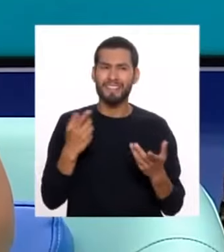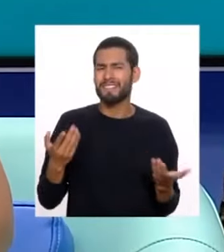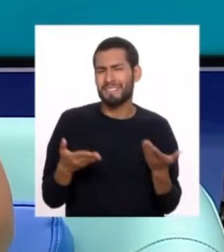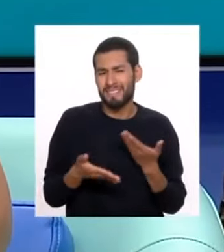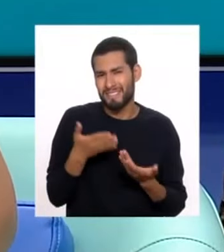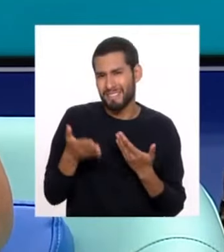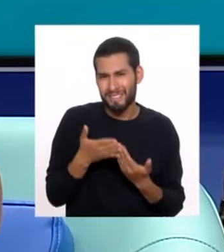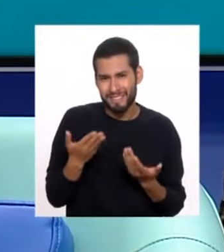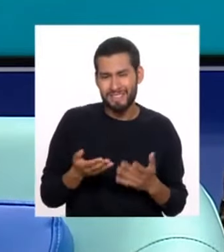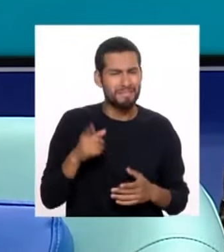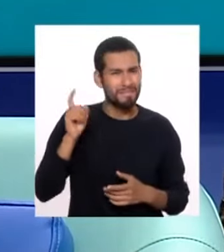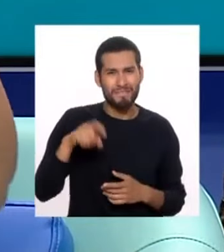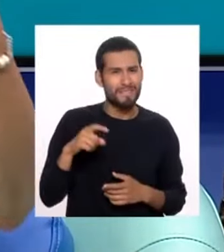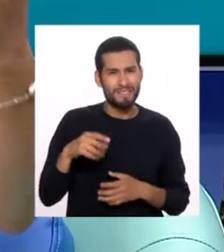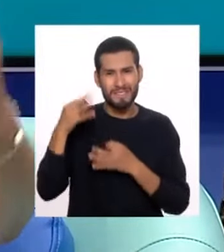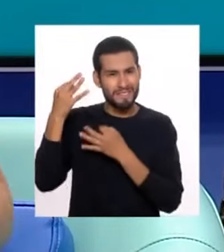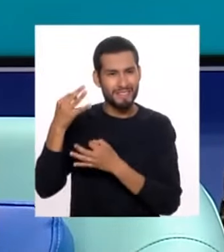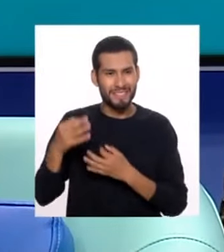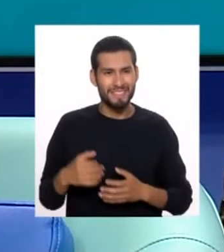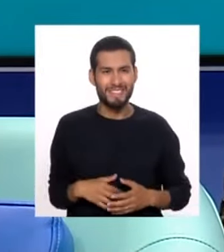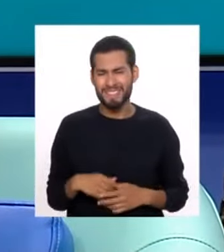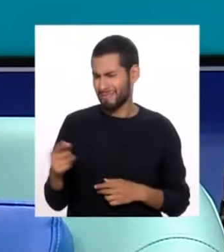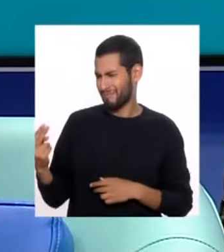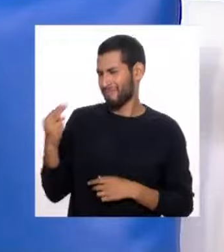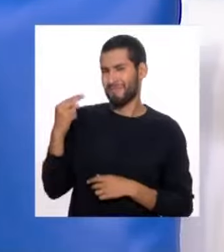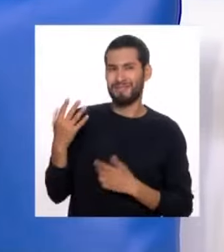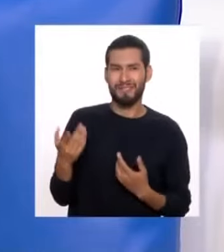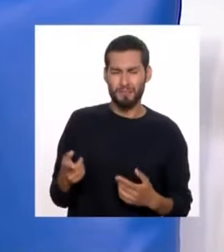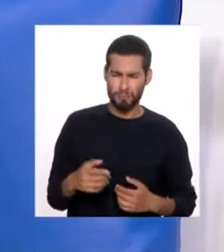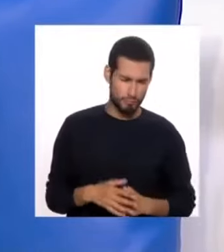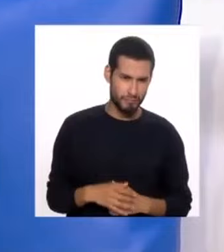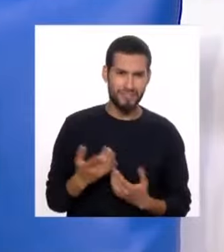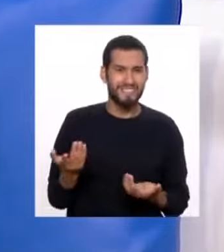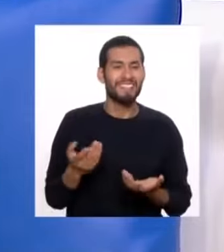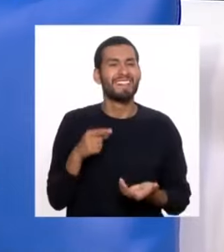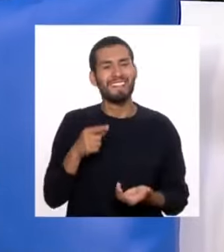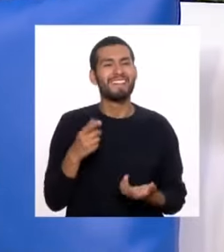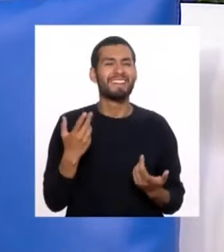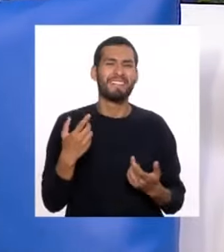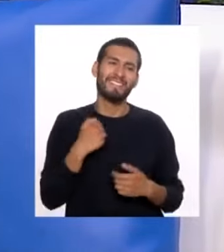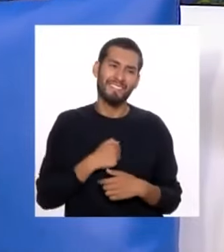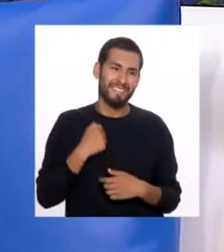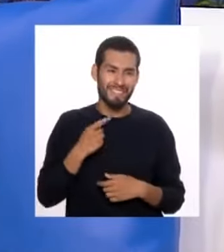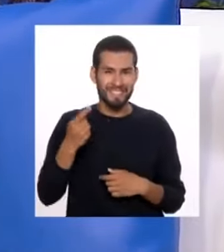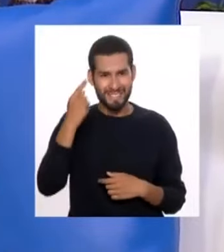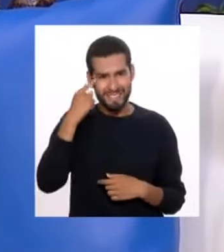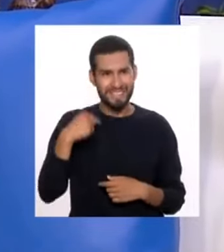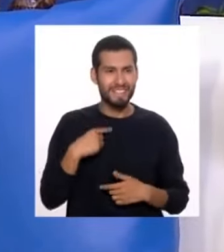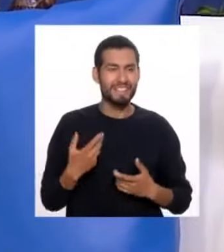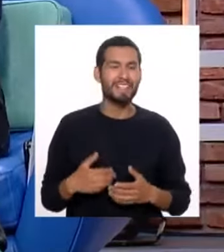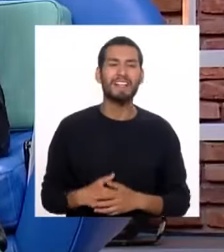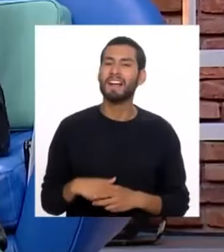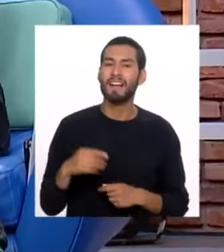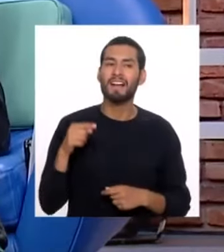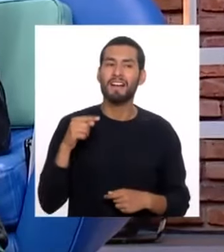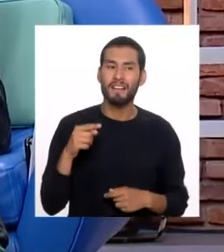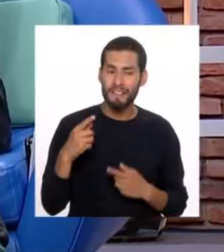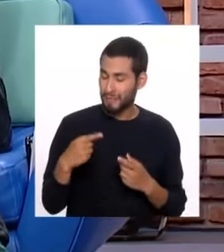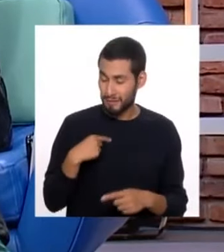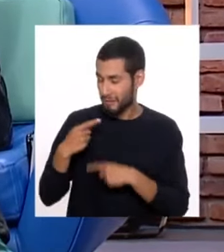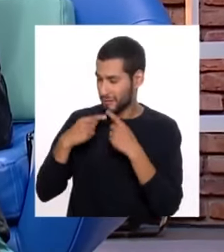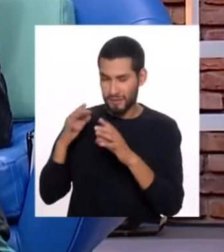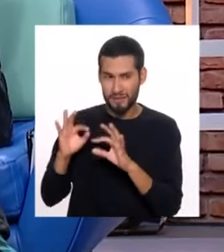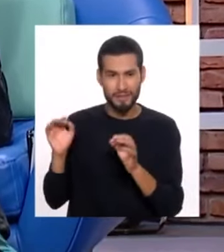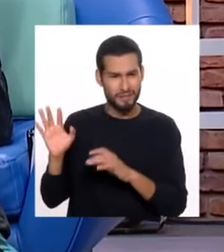muy sencillo y no es necesario el contador. Pero no está mirada. Es que me da un poco de pena por tu contadora que va a pensar. No, no, tranquilo, yo no lo voy a contar.